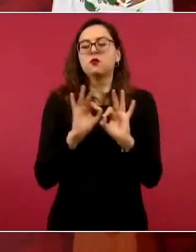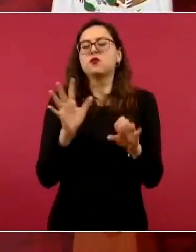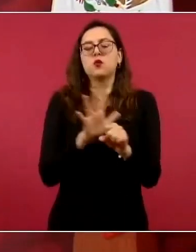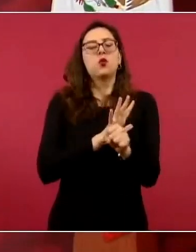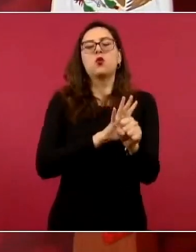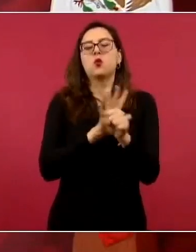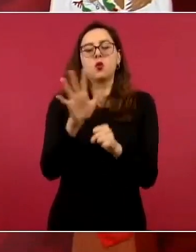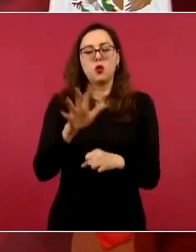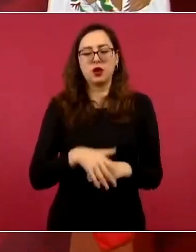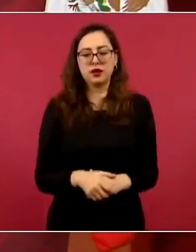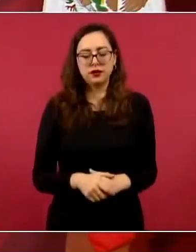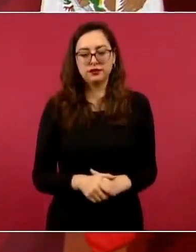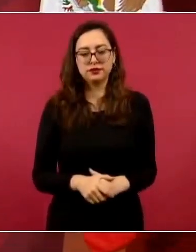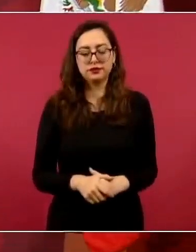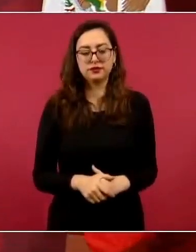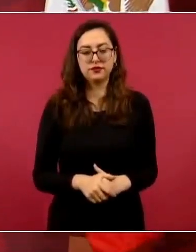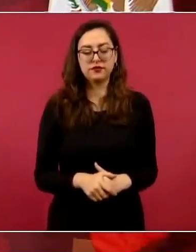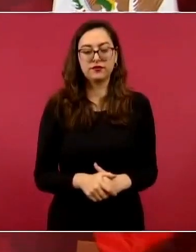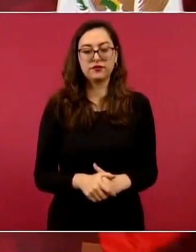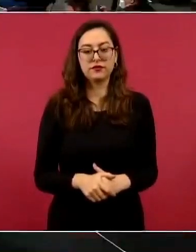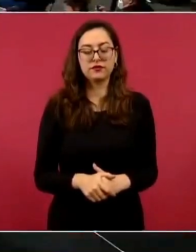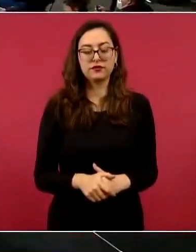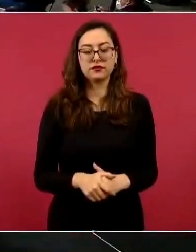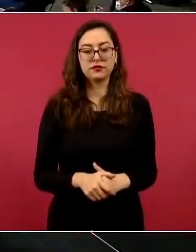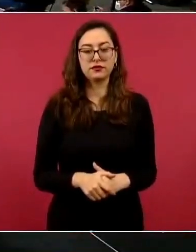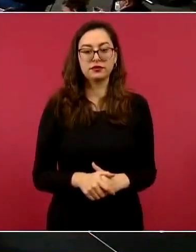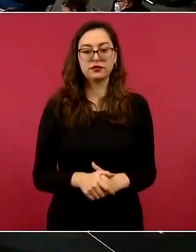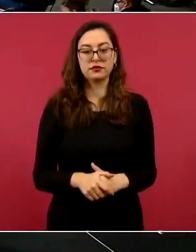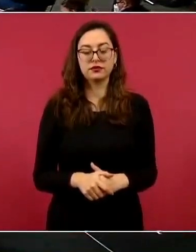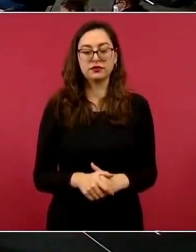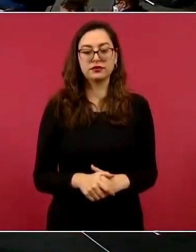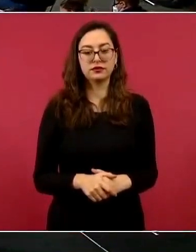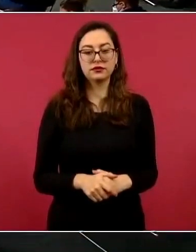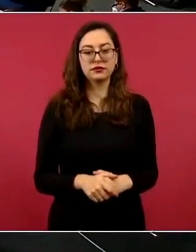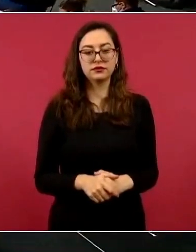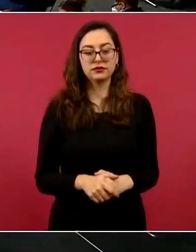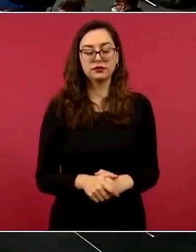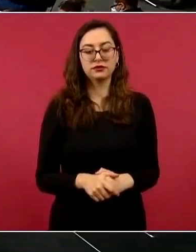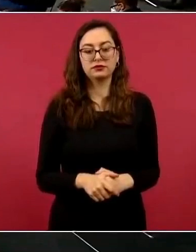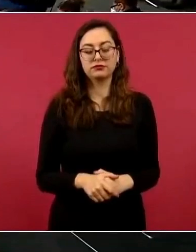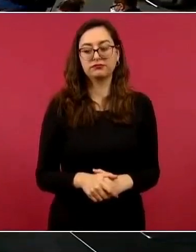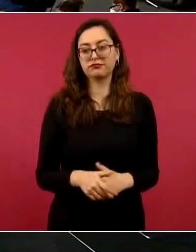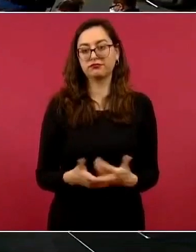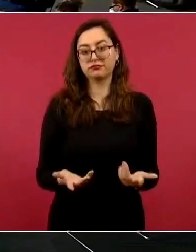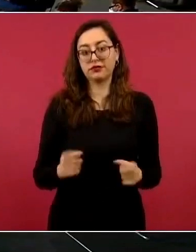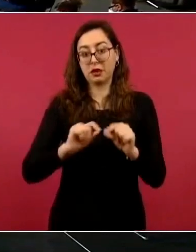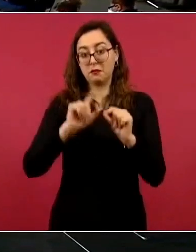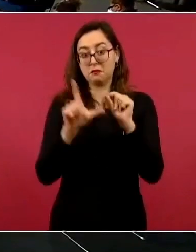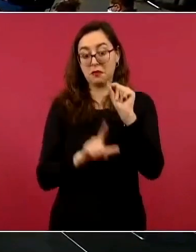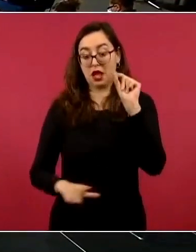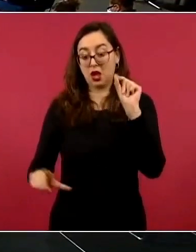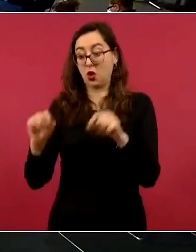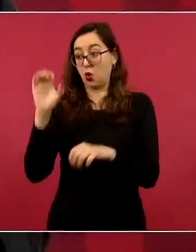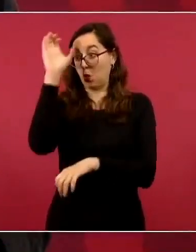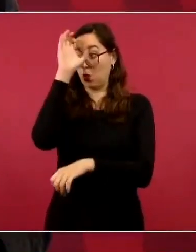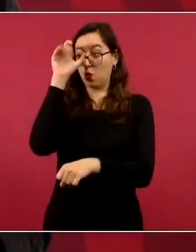se reconozca la grandeza cultural de México,